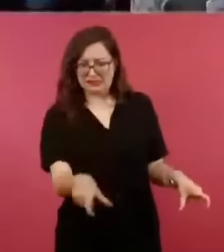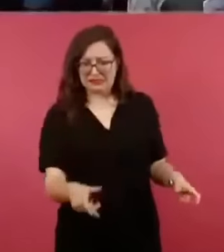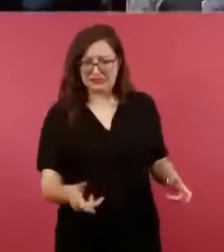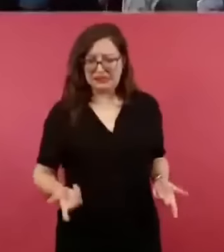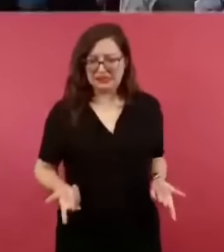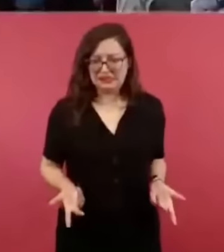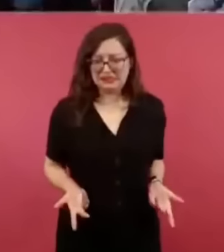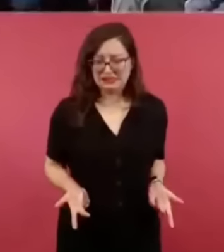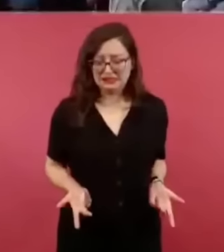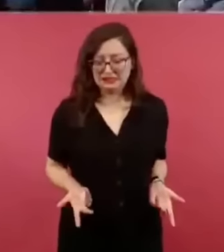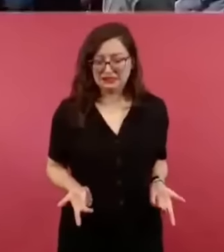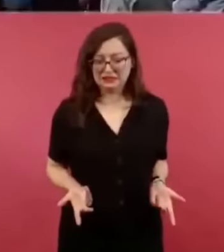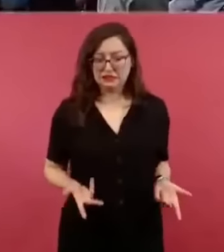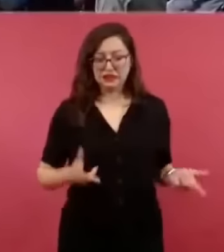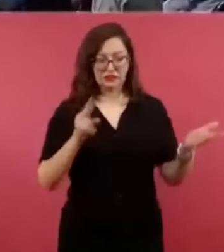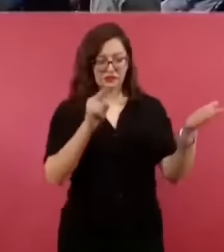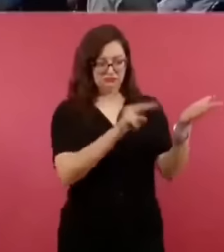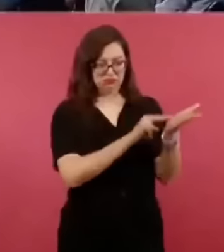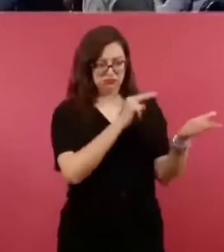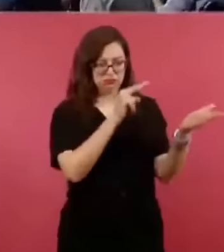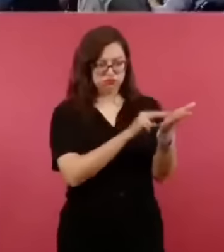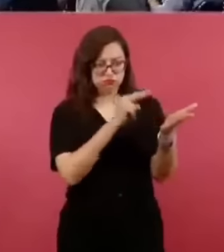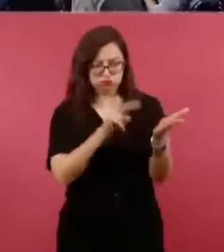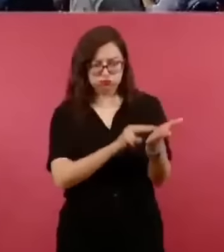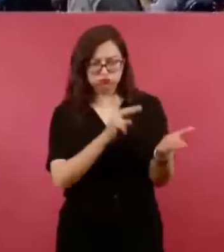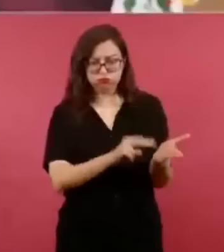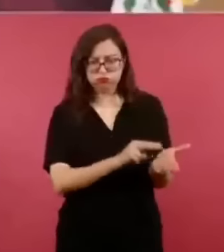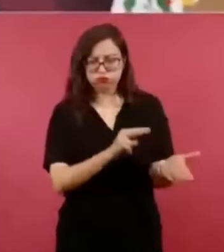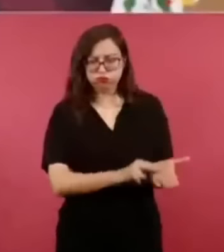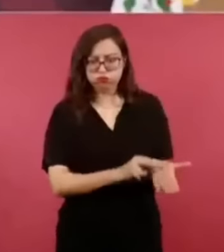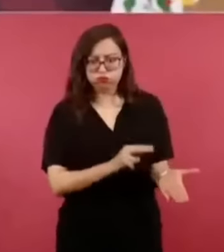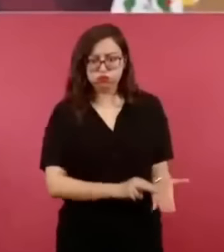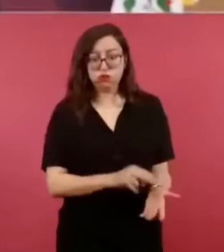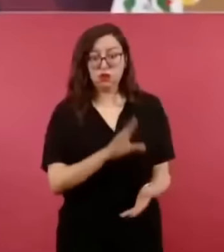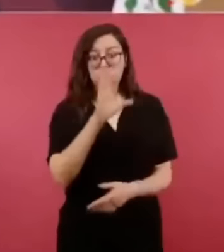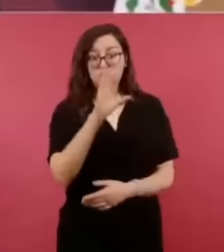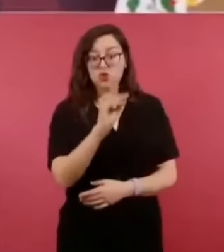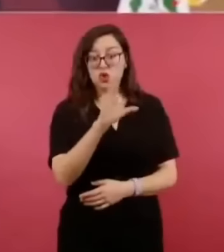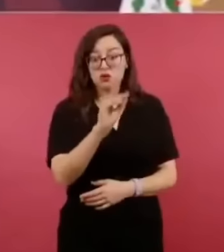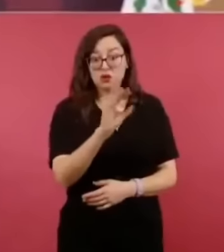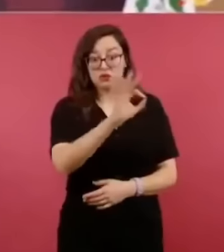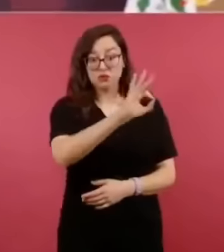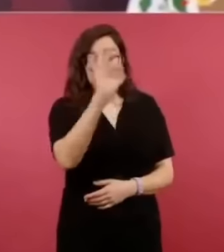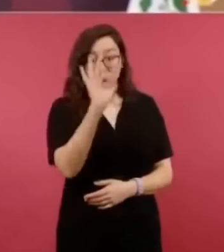Como el 90 por ciento viven del presupuesto público,